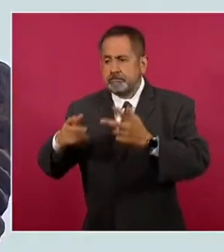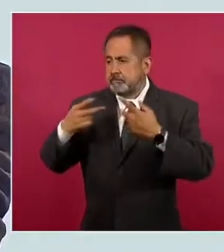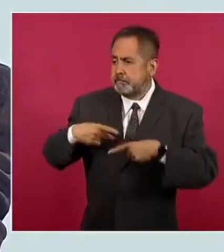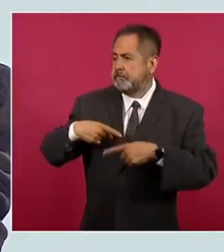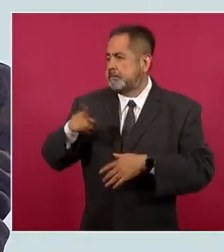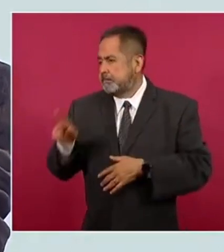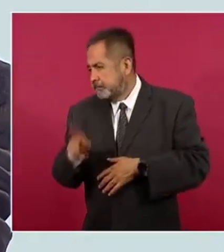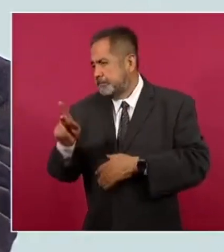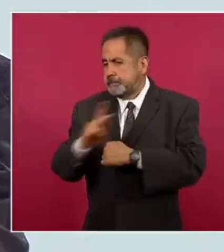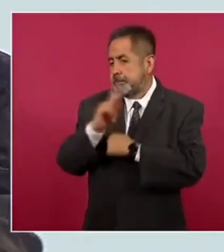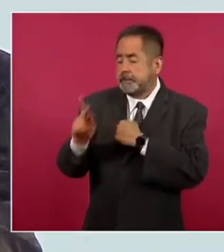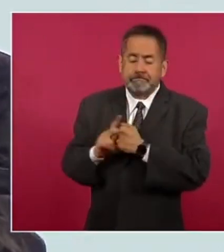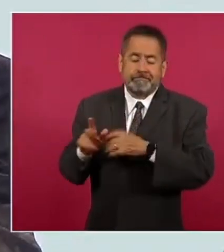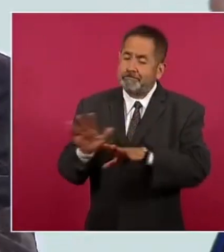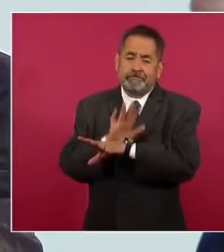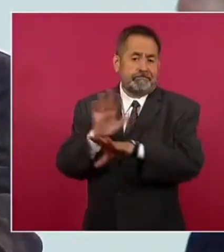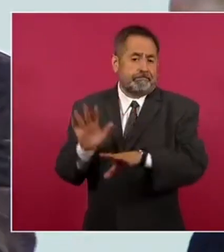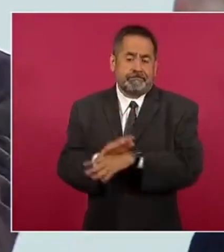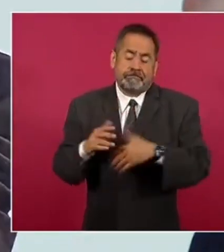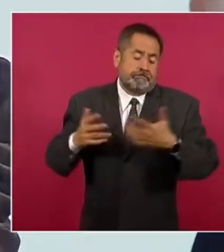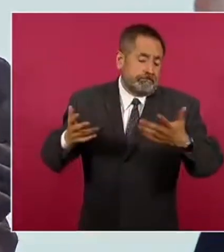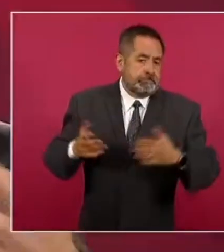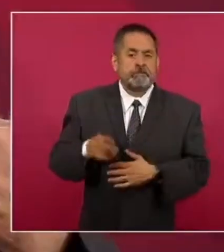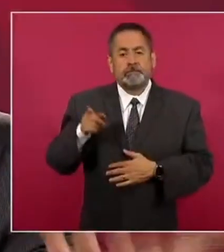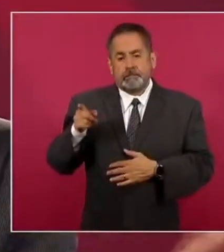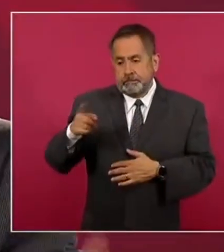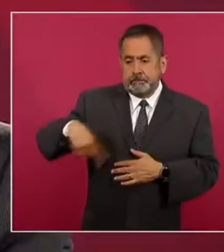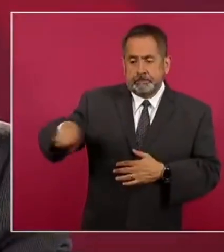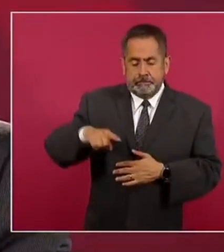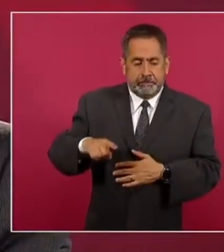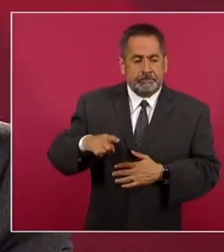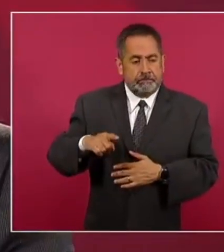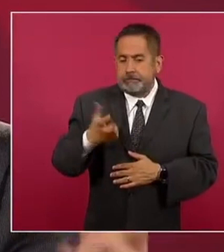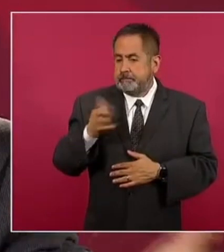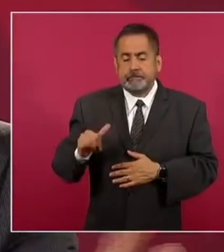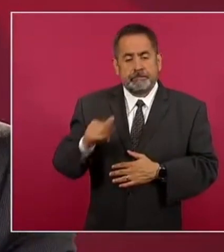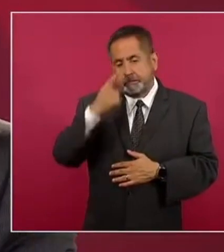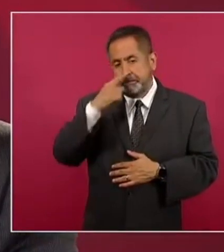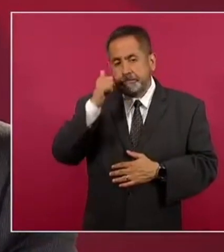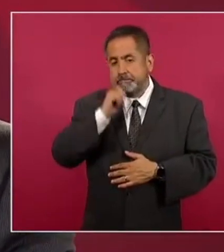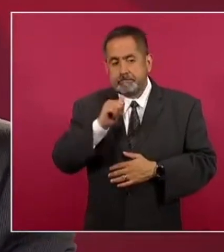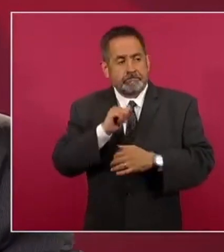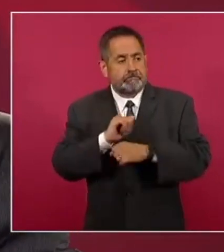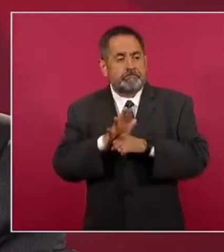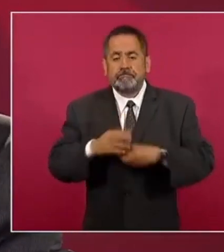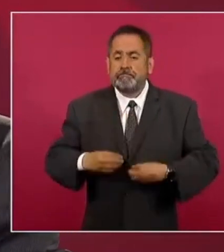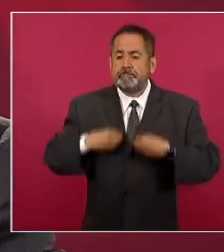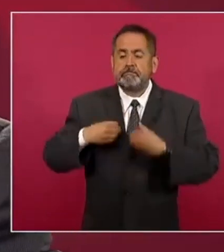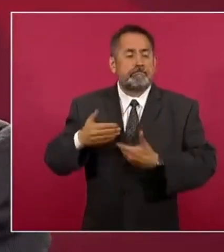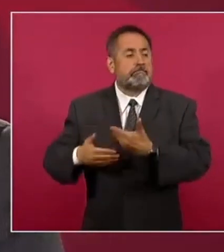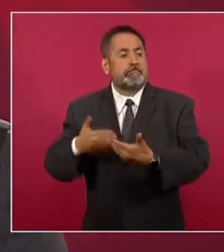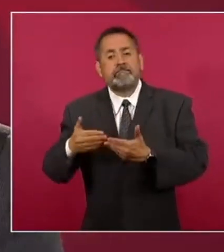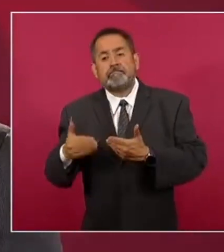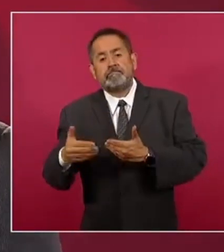los pueblos, de los países, a un estado de vivir con el virus en sus características. Este estado